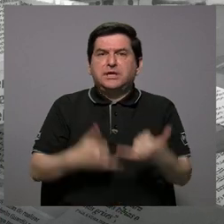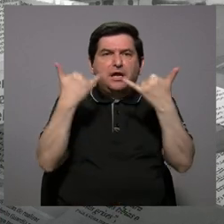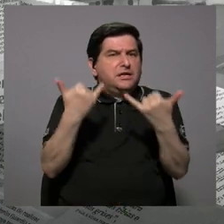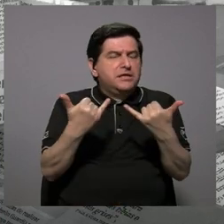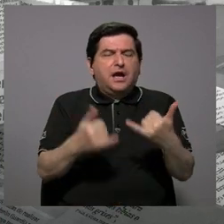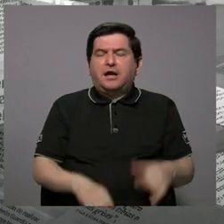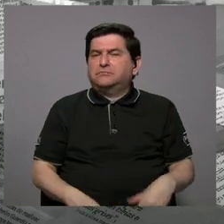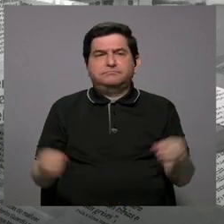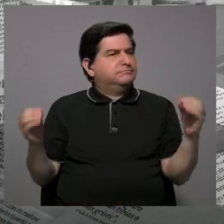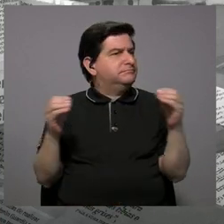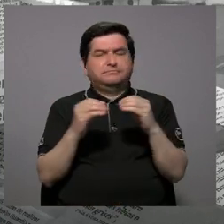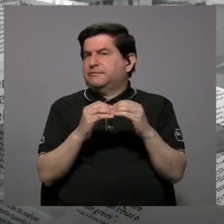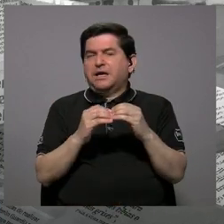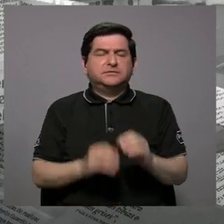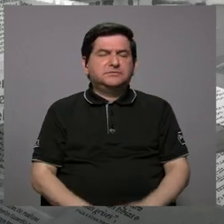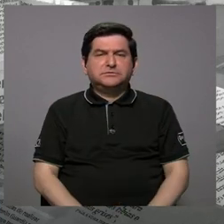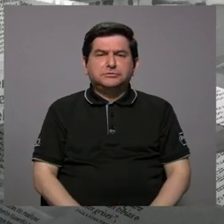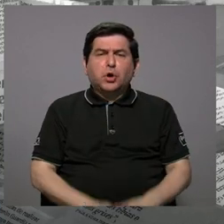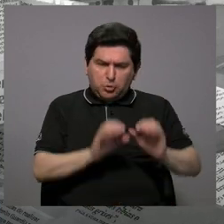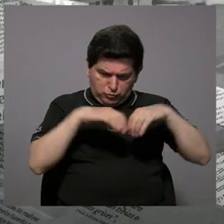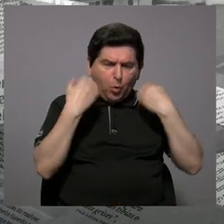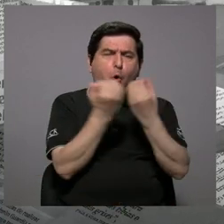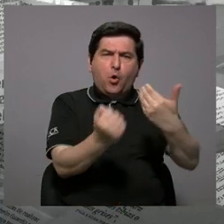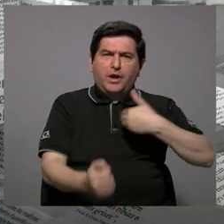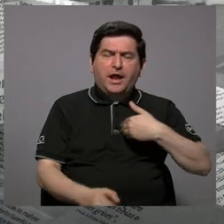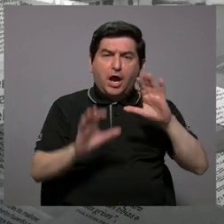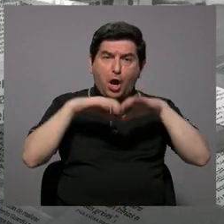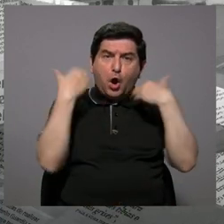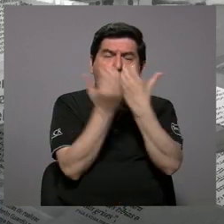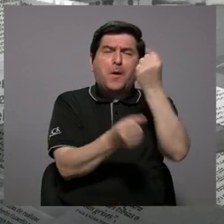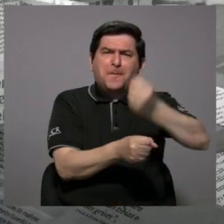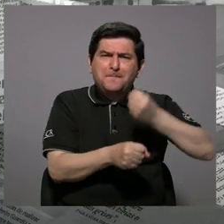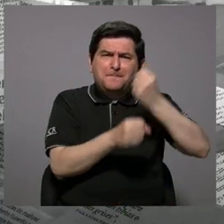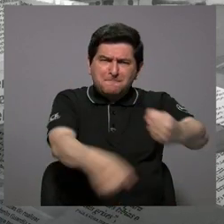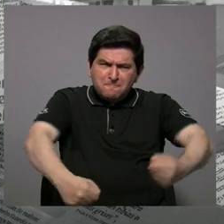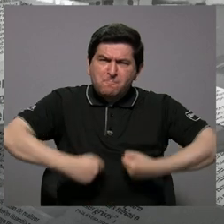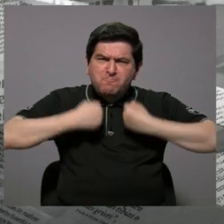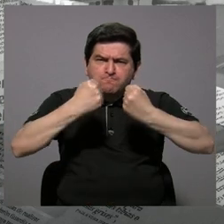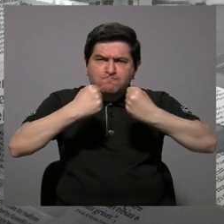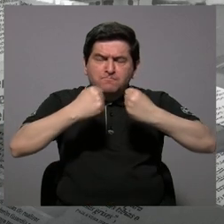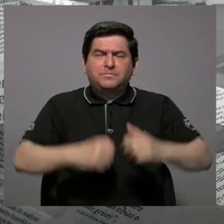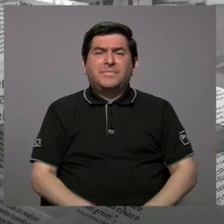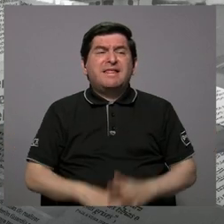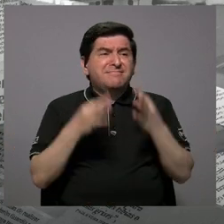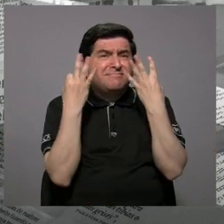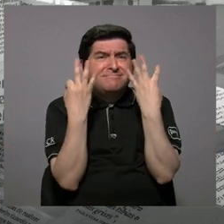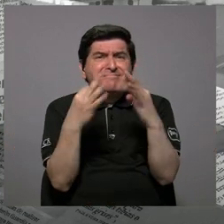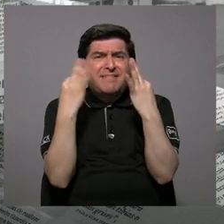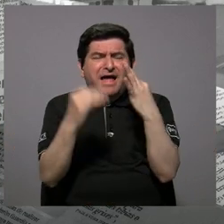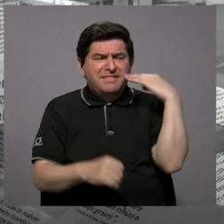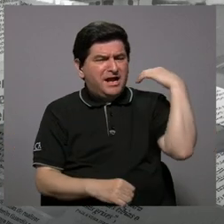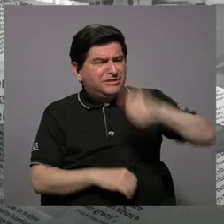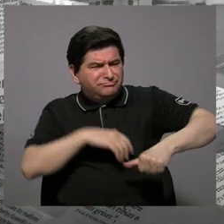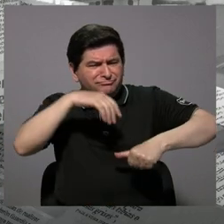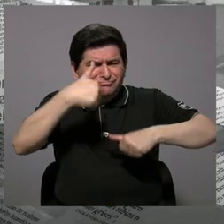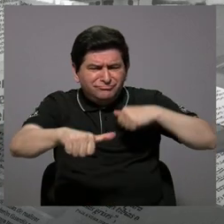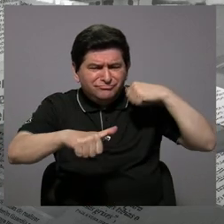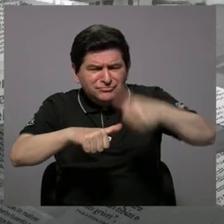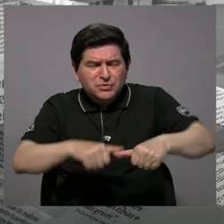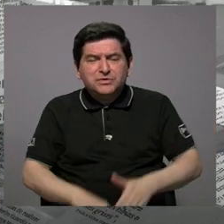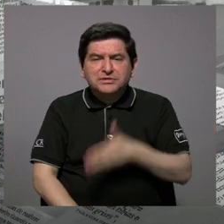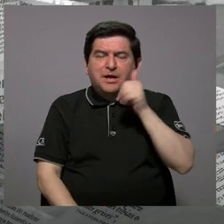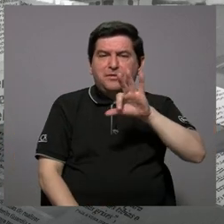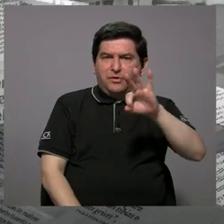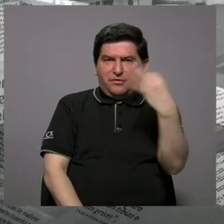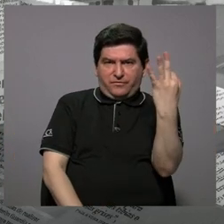basta, nos hemos organizado, somos un comité que venimos trabajando fuerte, tratando de luchar y hacer las cosas de